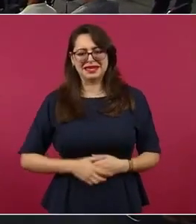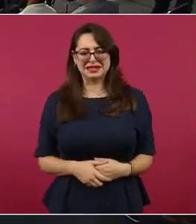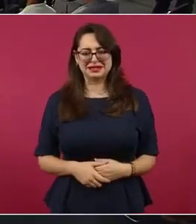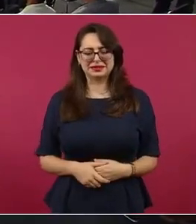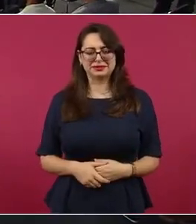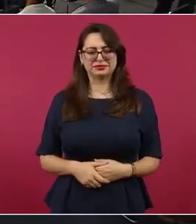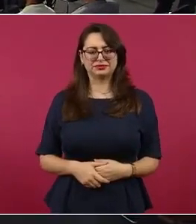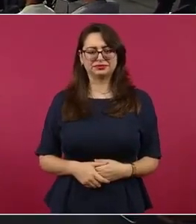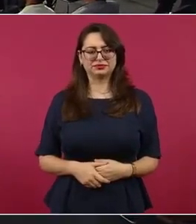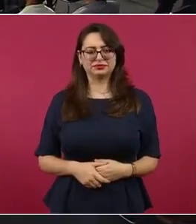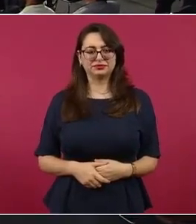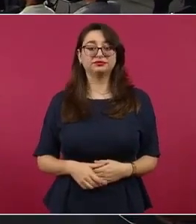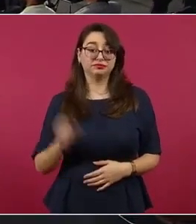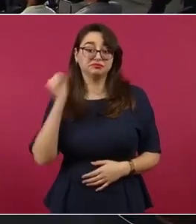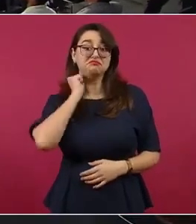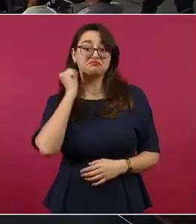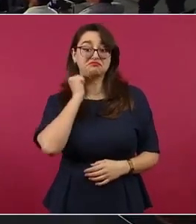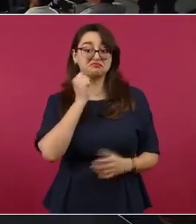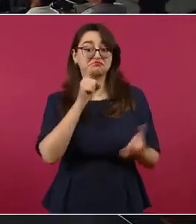Este es el senador.